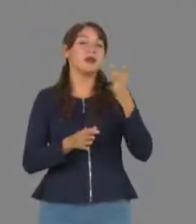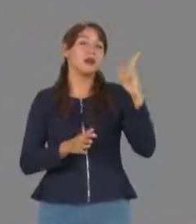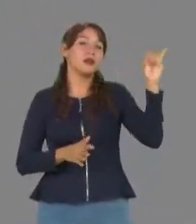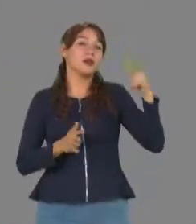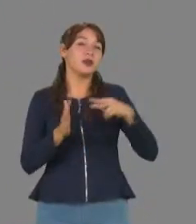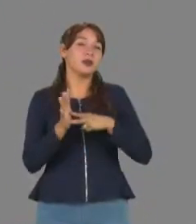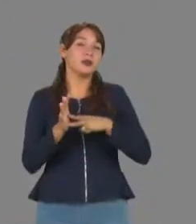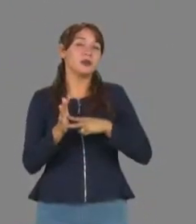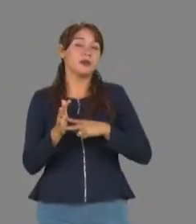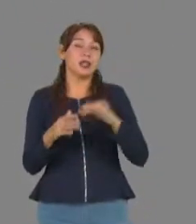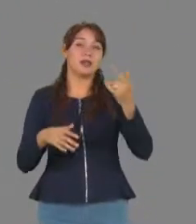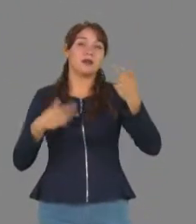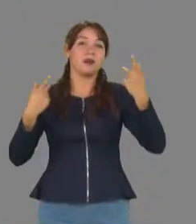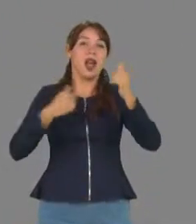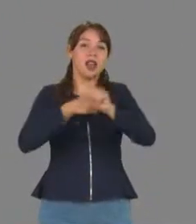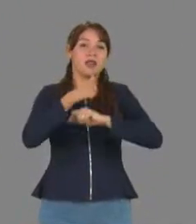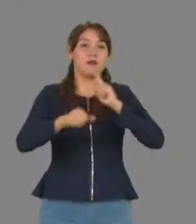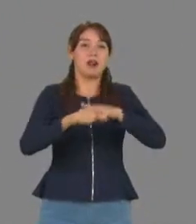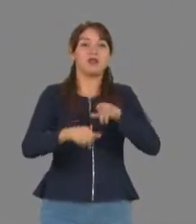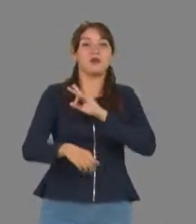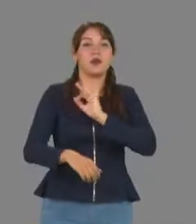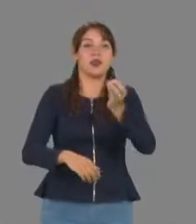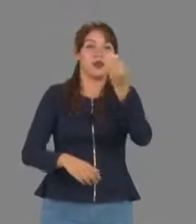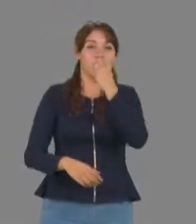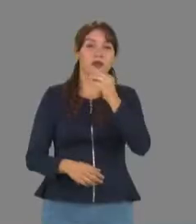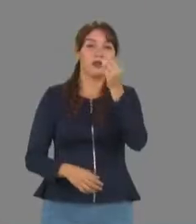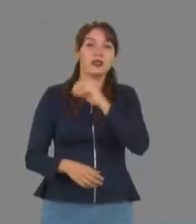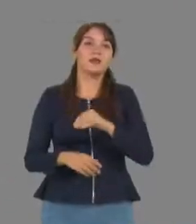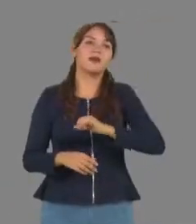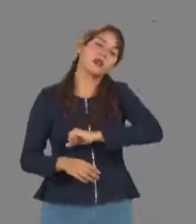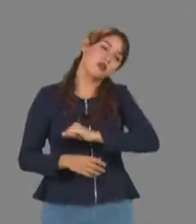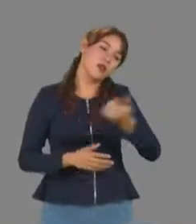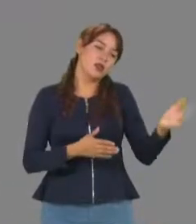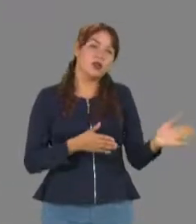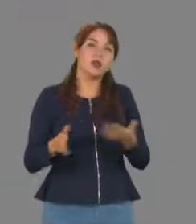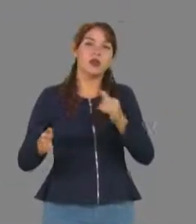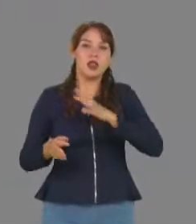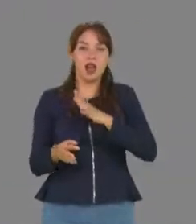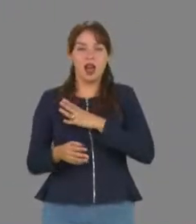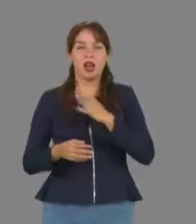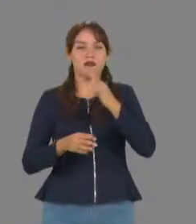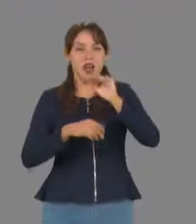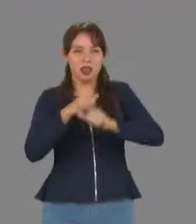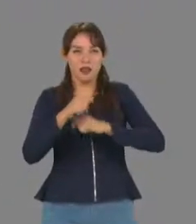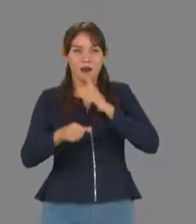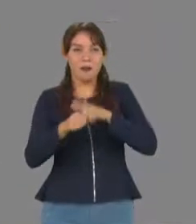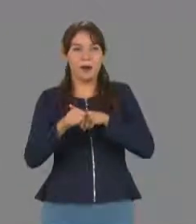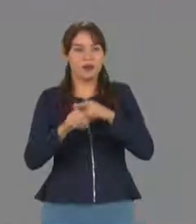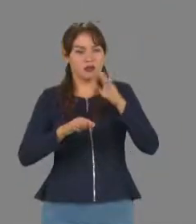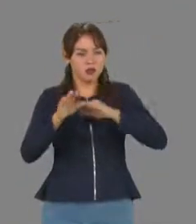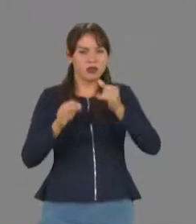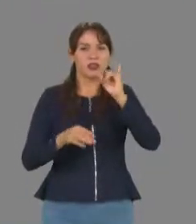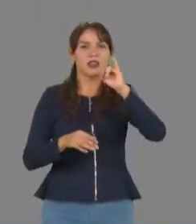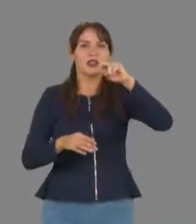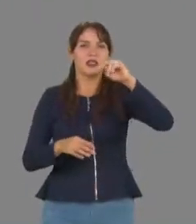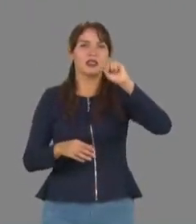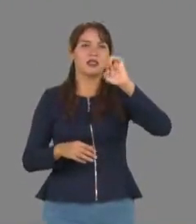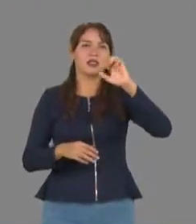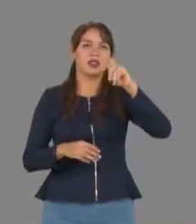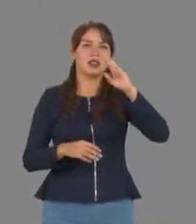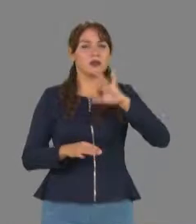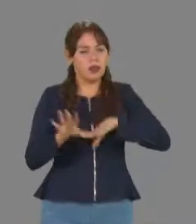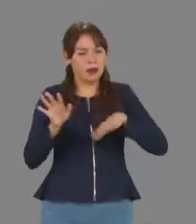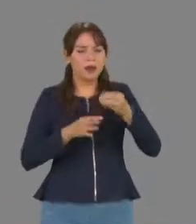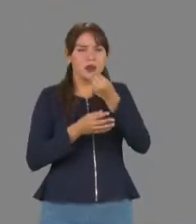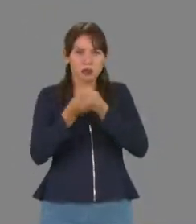artrópodos o insectos que pueden ser consumidos por el hombre y otras especies que no son específicamente insectos, pero que su